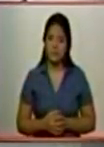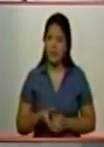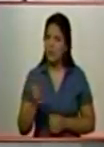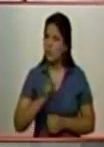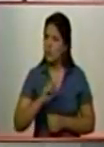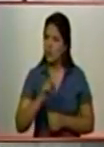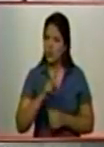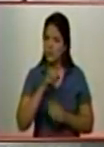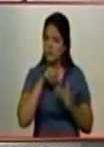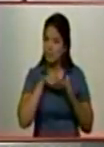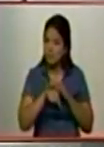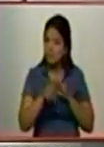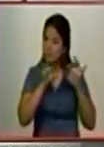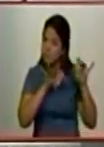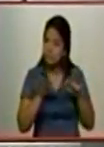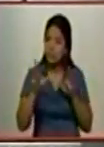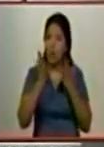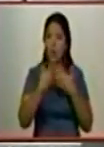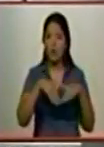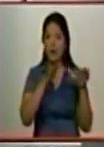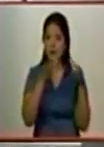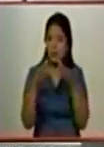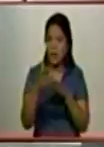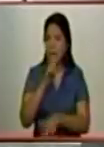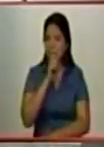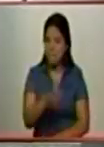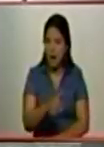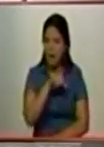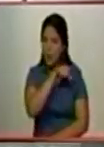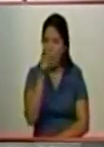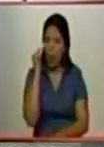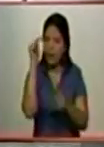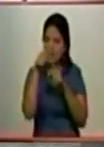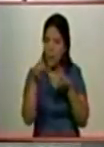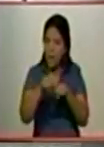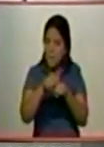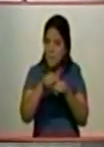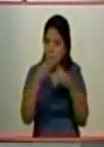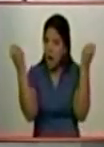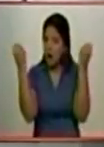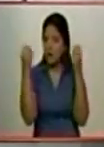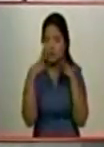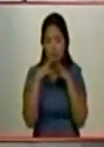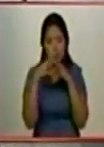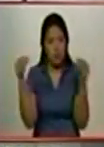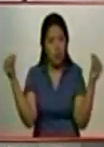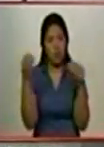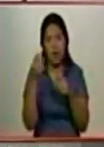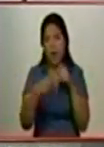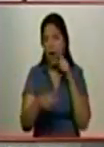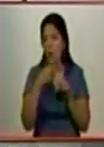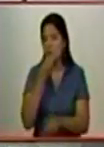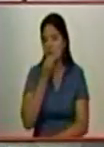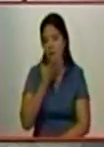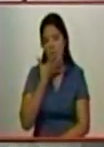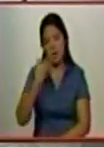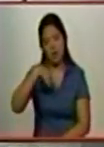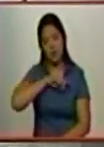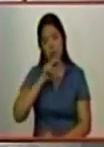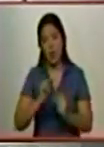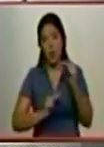penetrados por organizaciones perversas que lo que buscan es destruir todo lo bello que hemos construido.